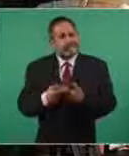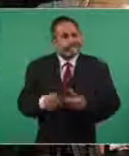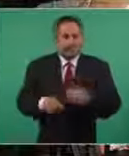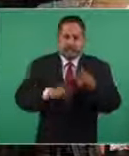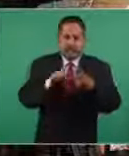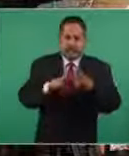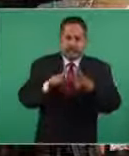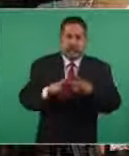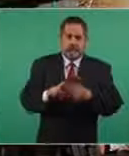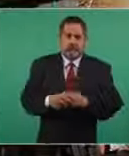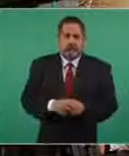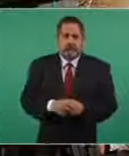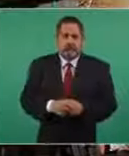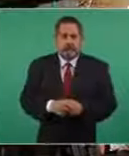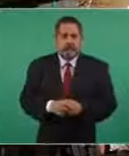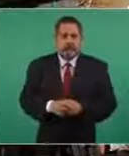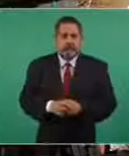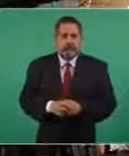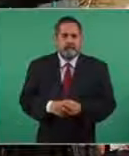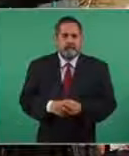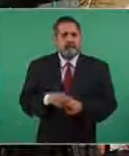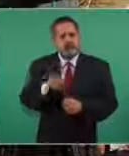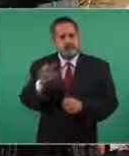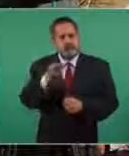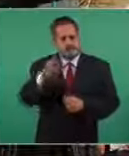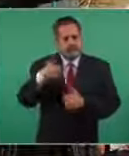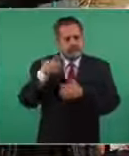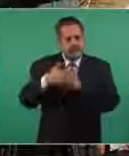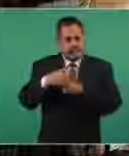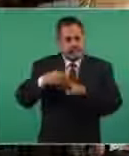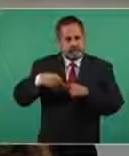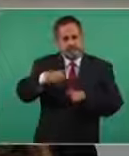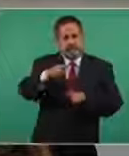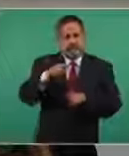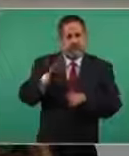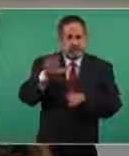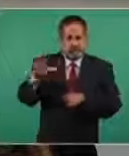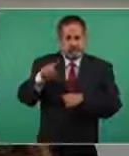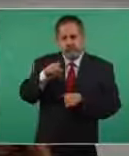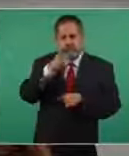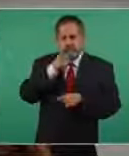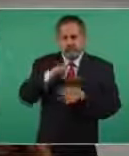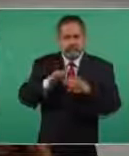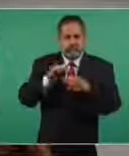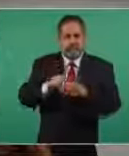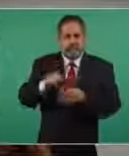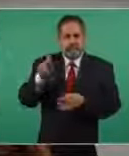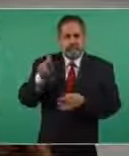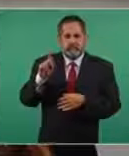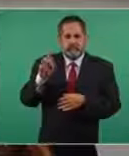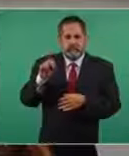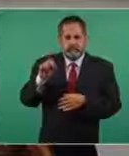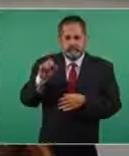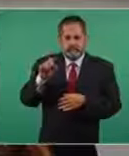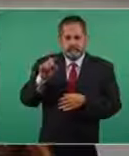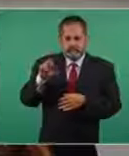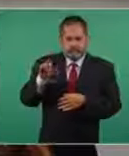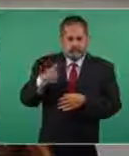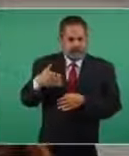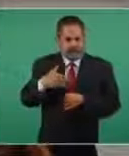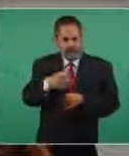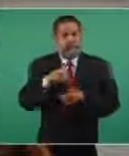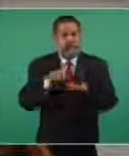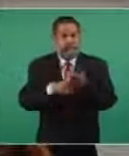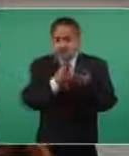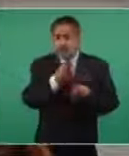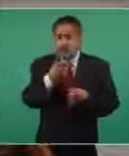otro tiene que ver... Usted va a ir a Baja California. Escuché que dijo la palabra pescadores. Y hay unos pescadores que han estado